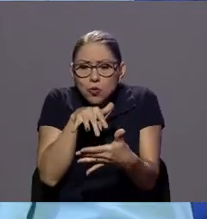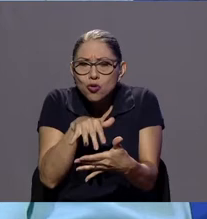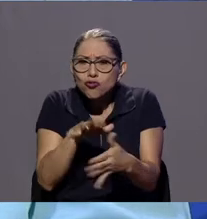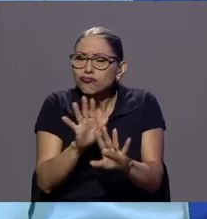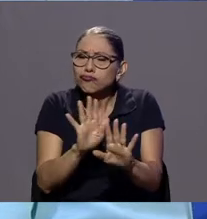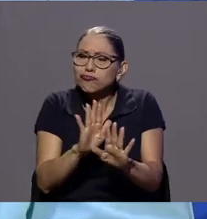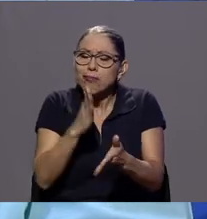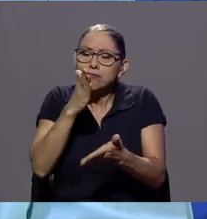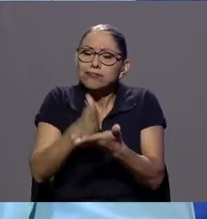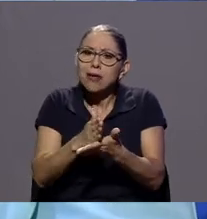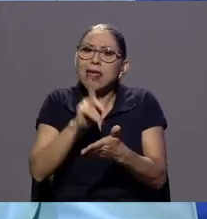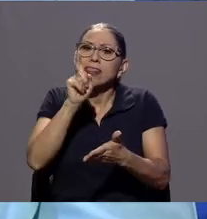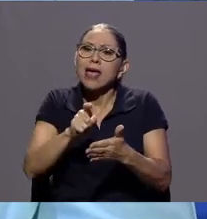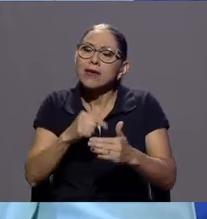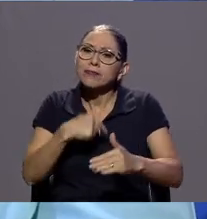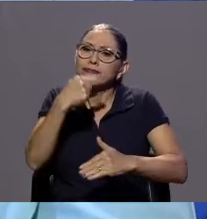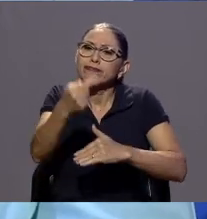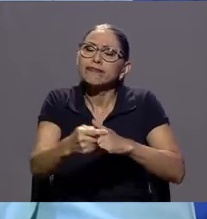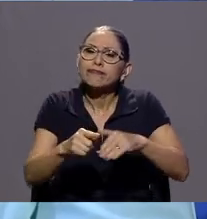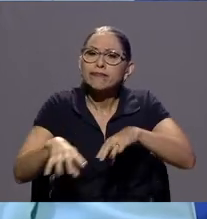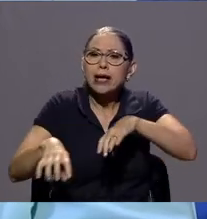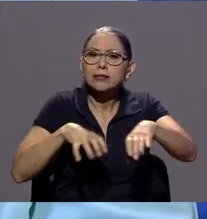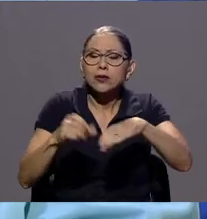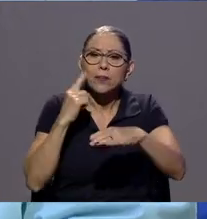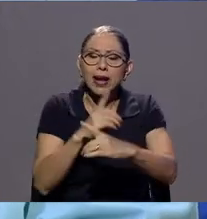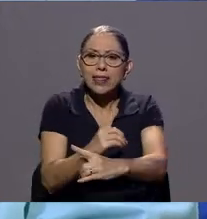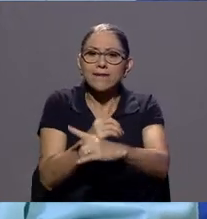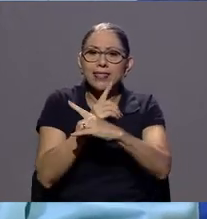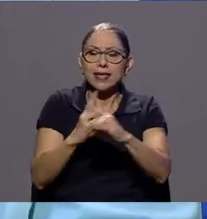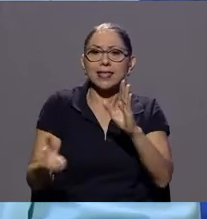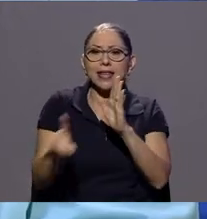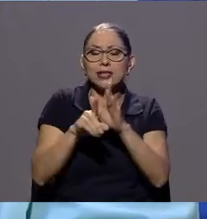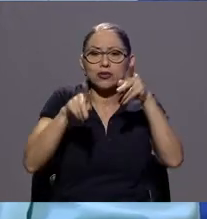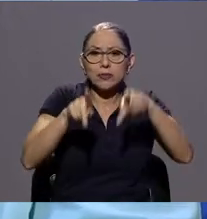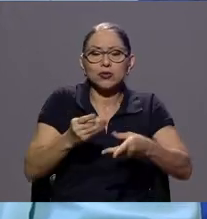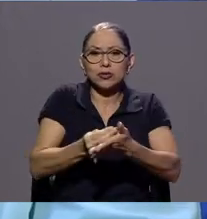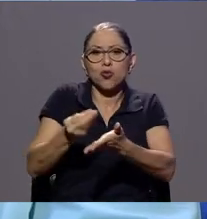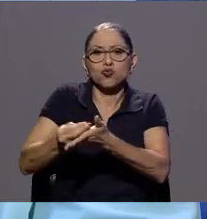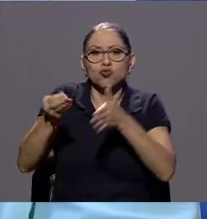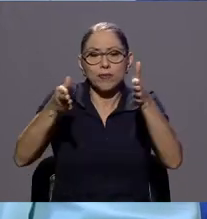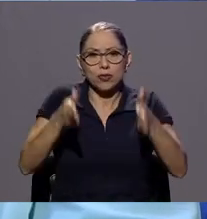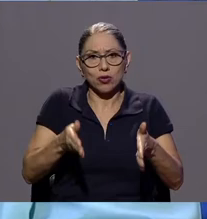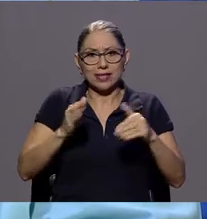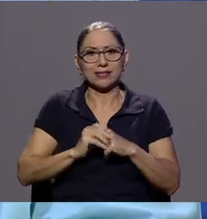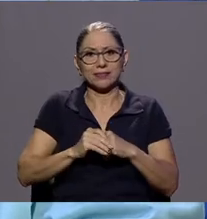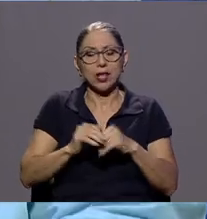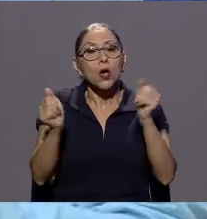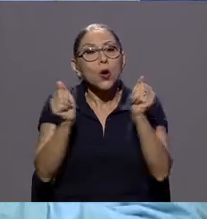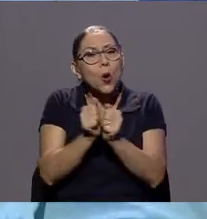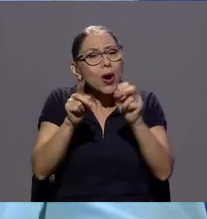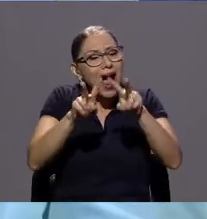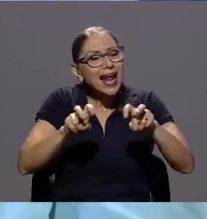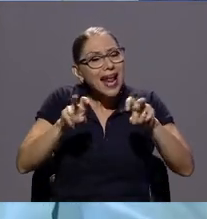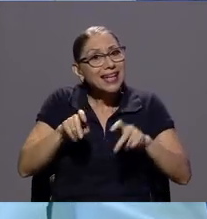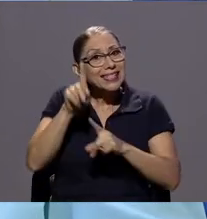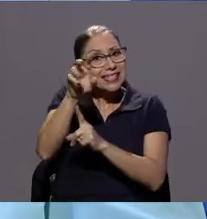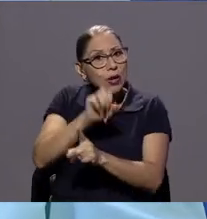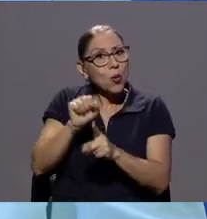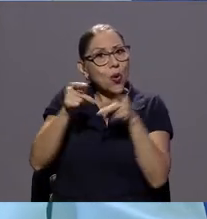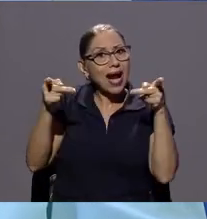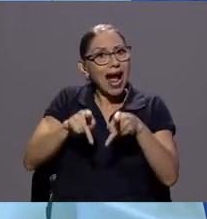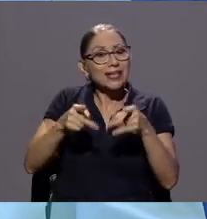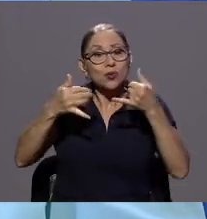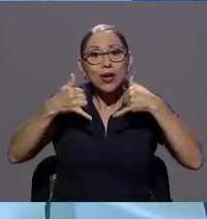acción puntual para defender los derechos del consumidor sobre todo a partir del análisis de un caso que todavía hoy nos